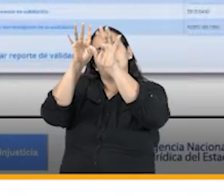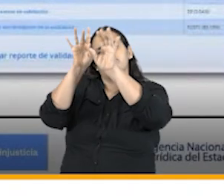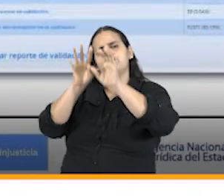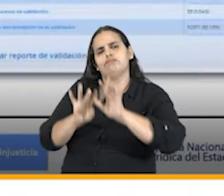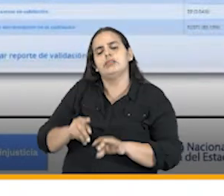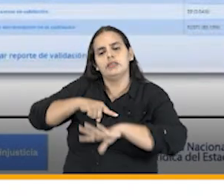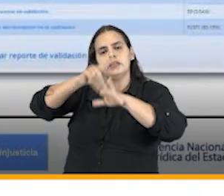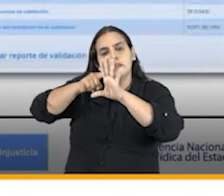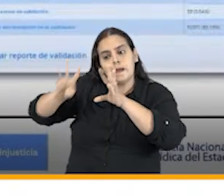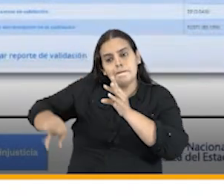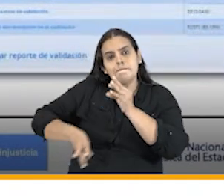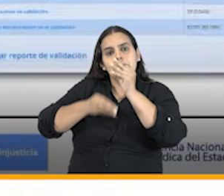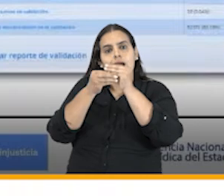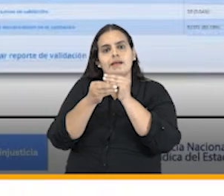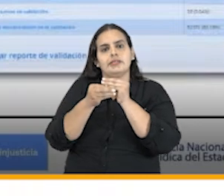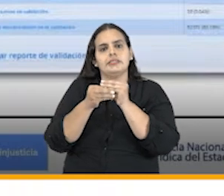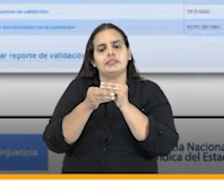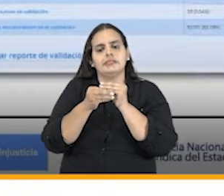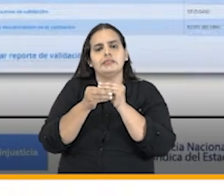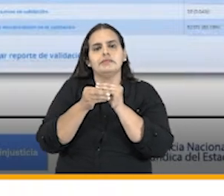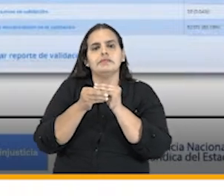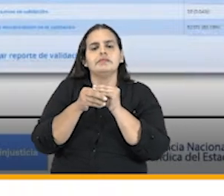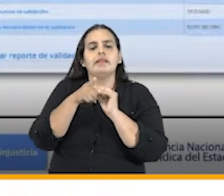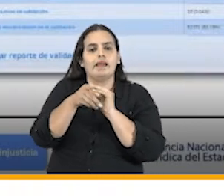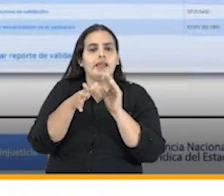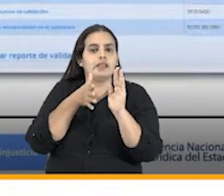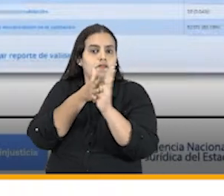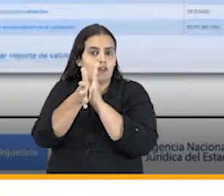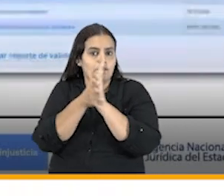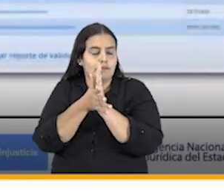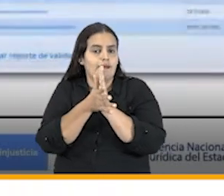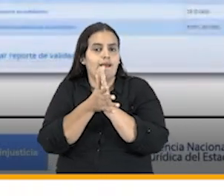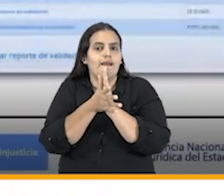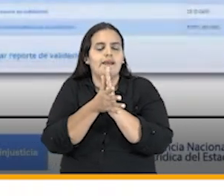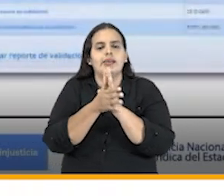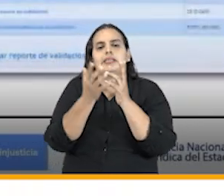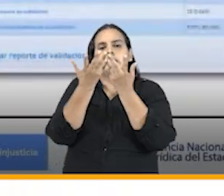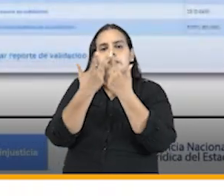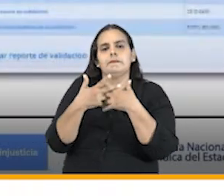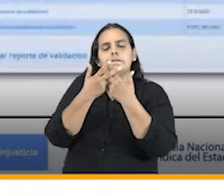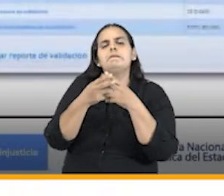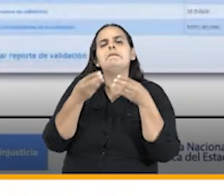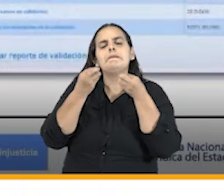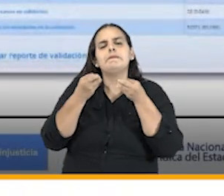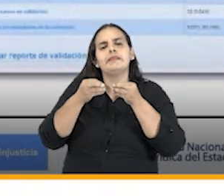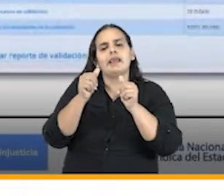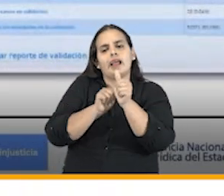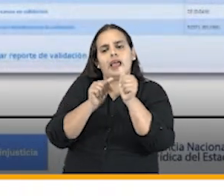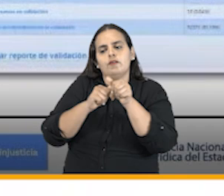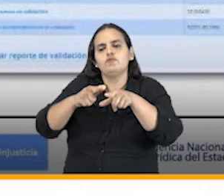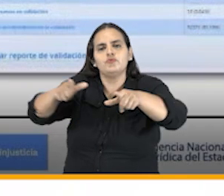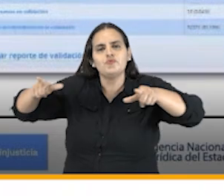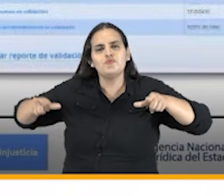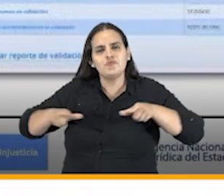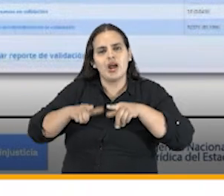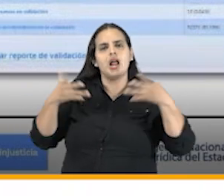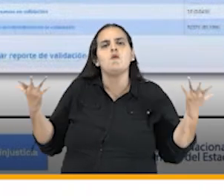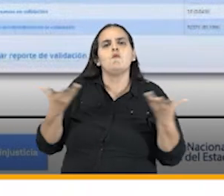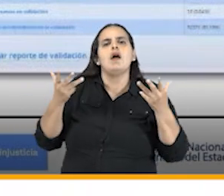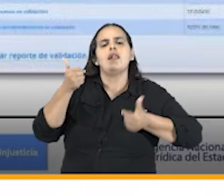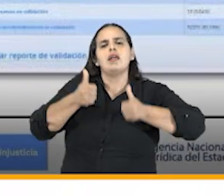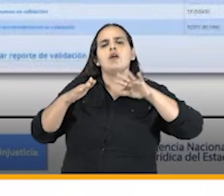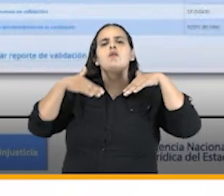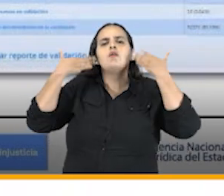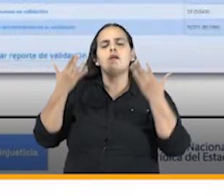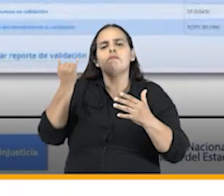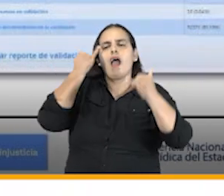y adicionalmente este informe por entidad tiene una sección que retroalimenta de las entidades acerca